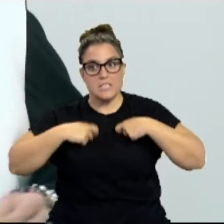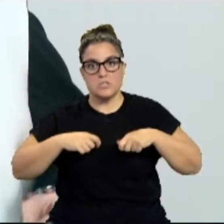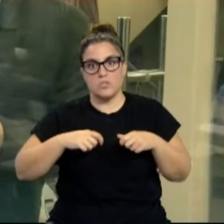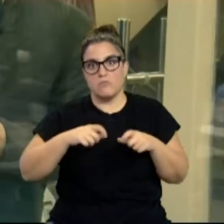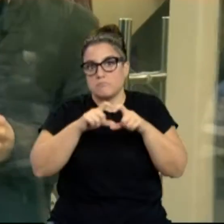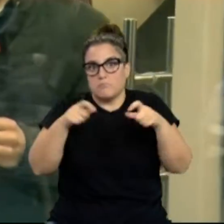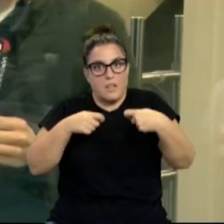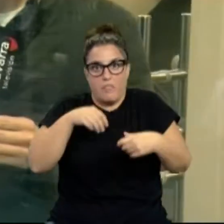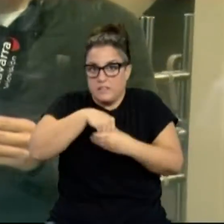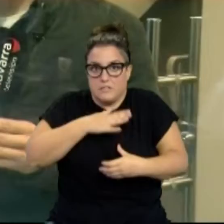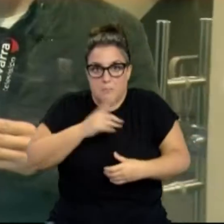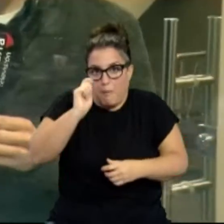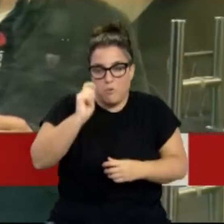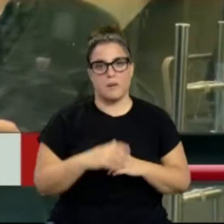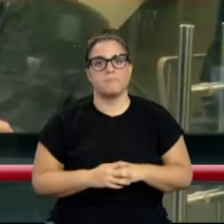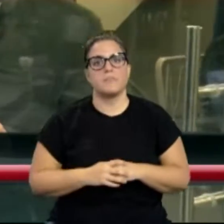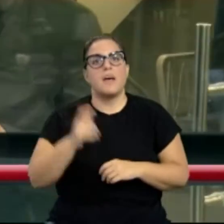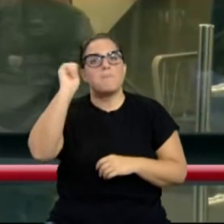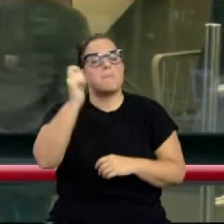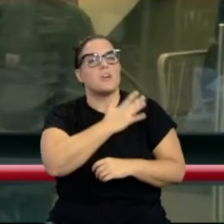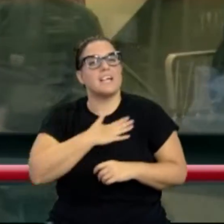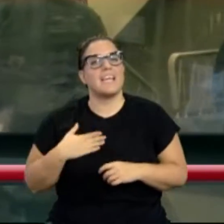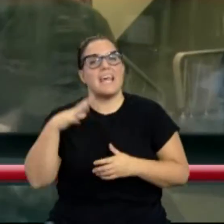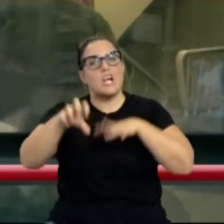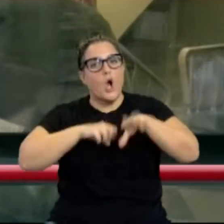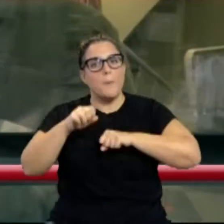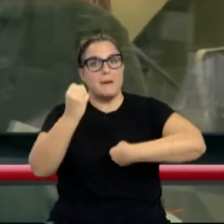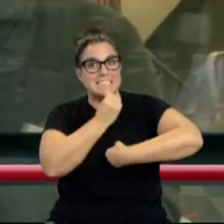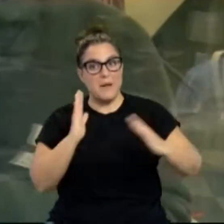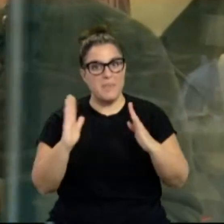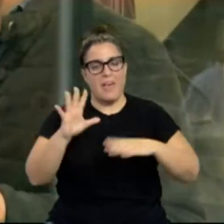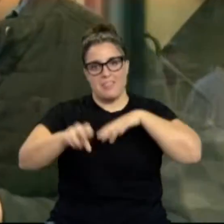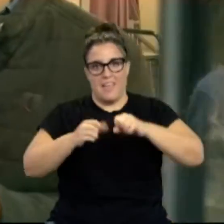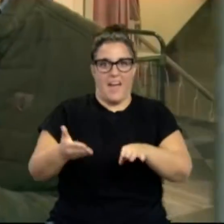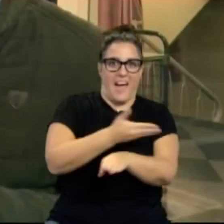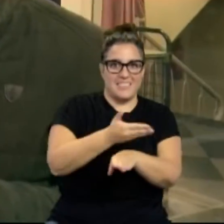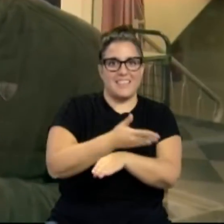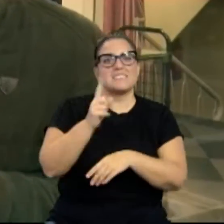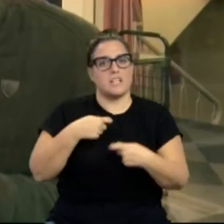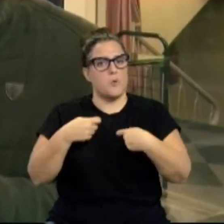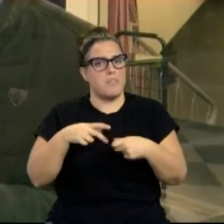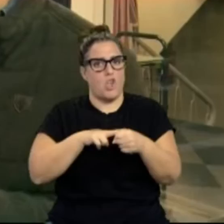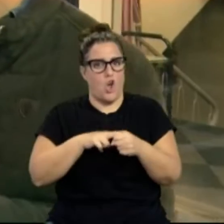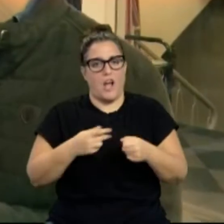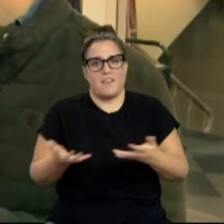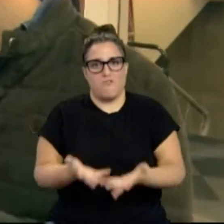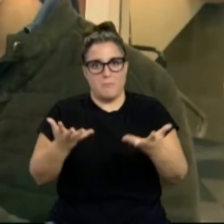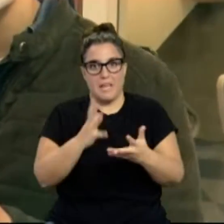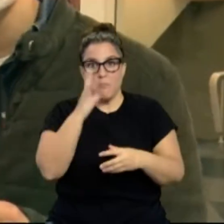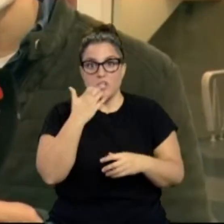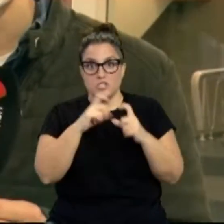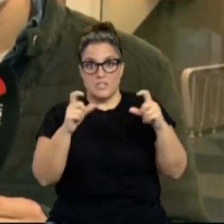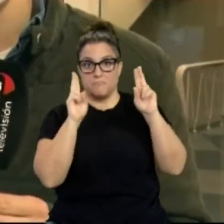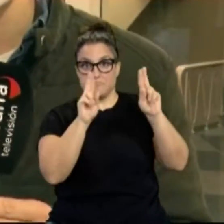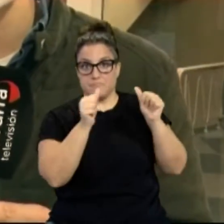de Pamplona. Pamplona quiere que se adelanten las compras navideñas y fomentar el comercio local. Por eso en todos los establecimientos donde esté colocado este